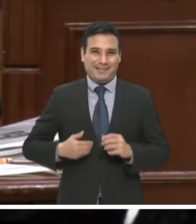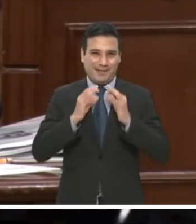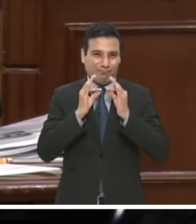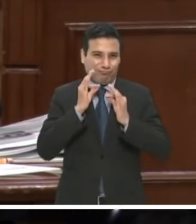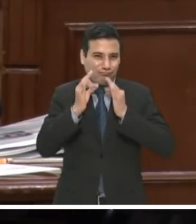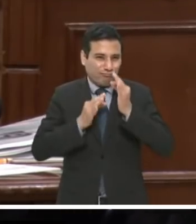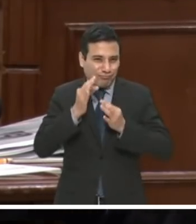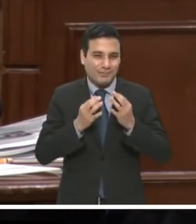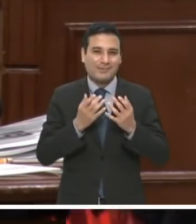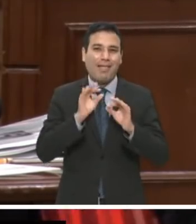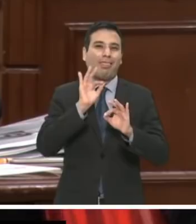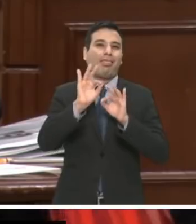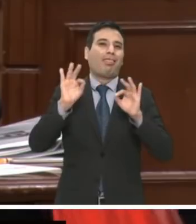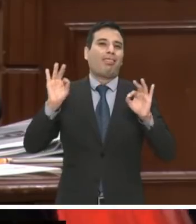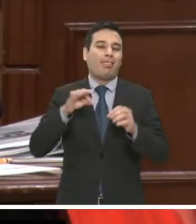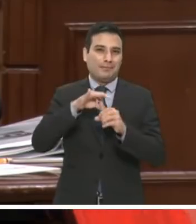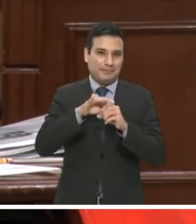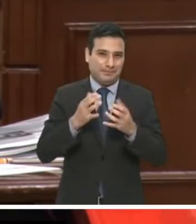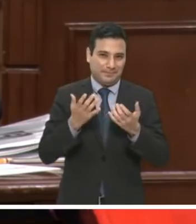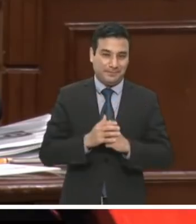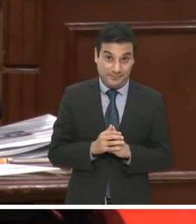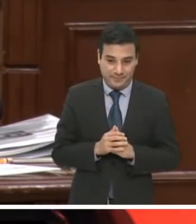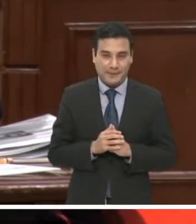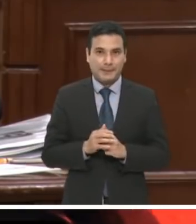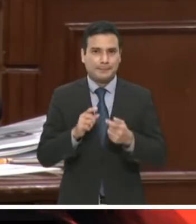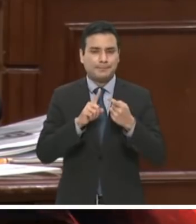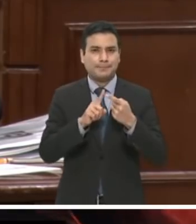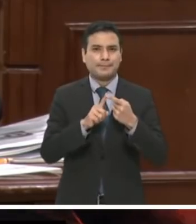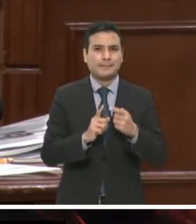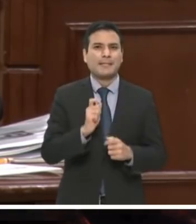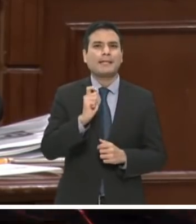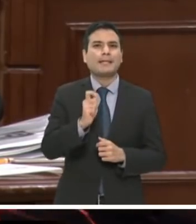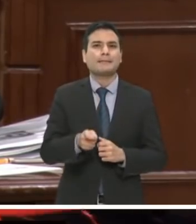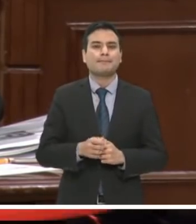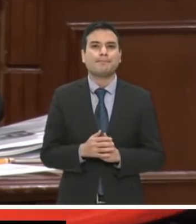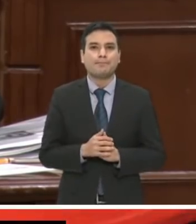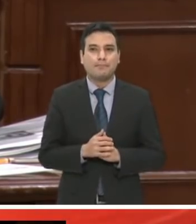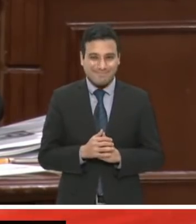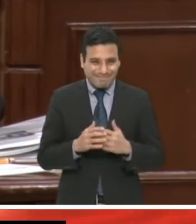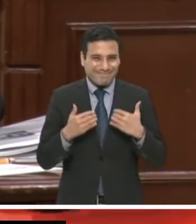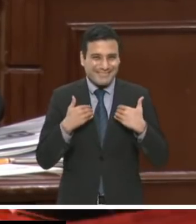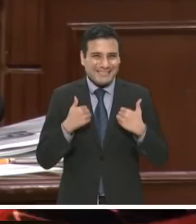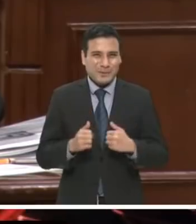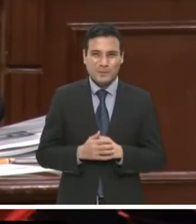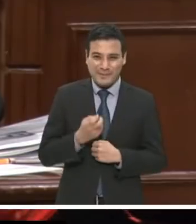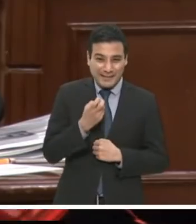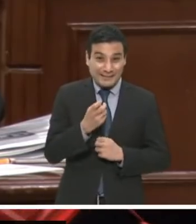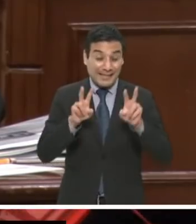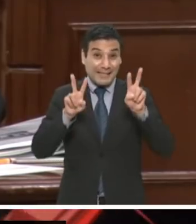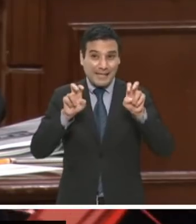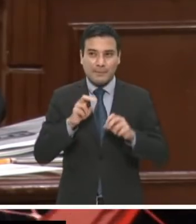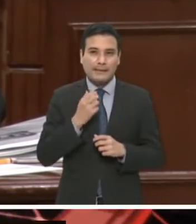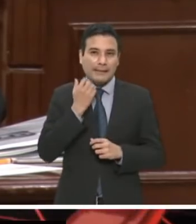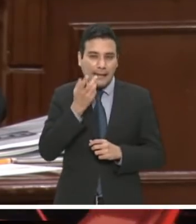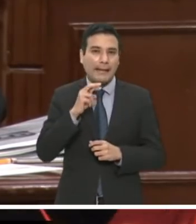En el primer aspecto, quisiéramos señalar que se advierte la prisa con la que este asunto se está procesando,